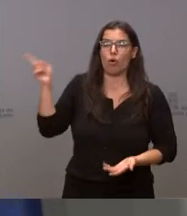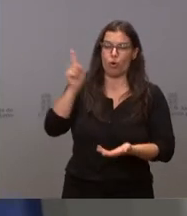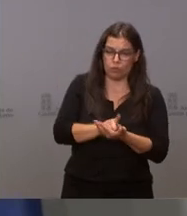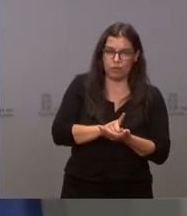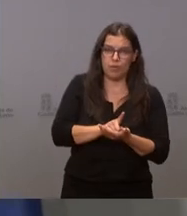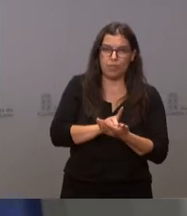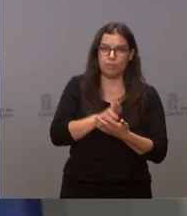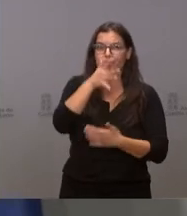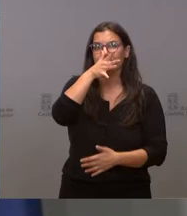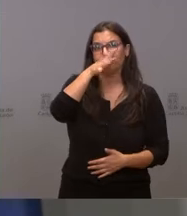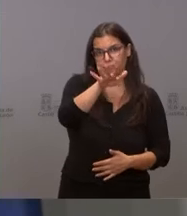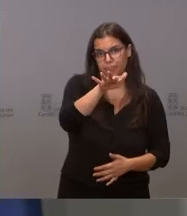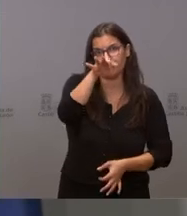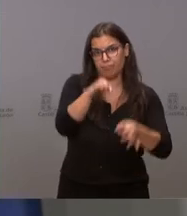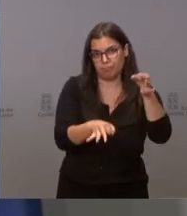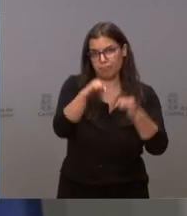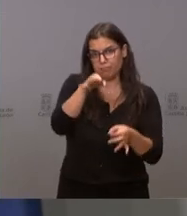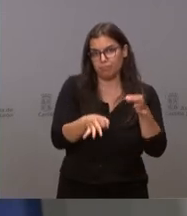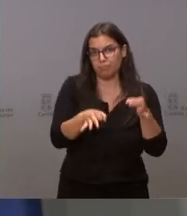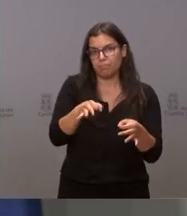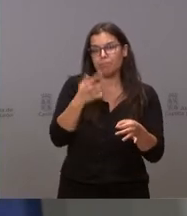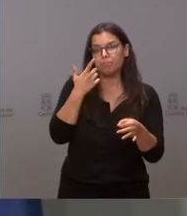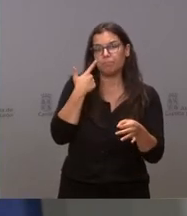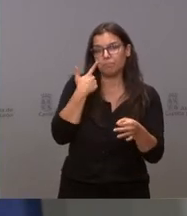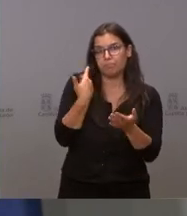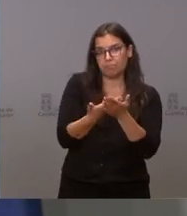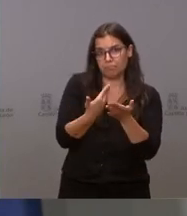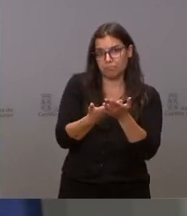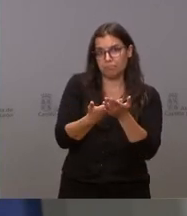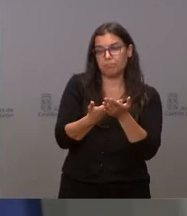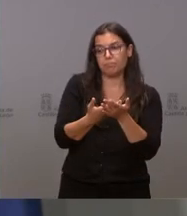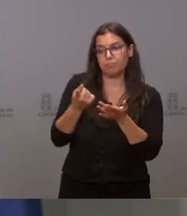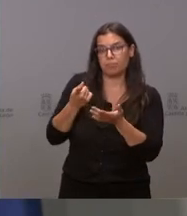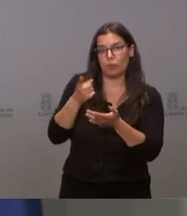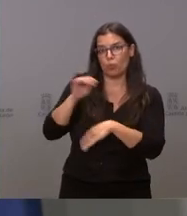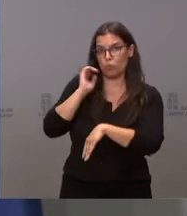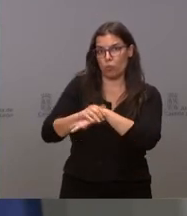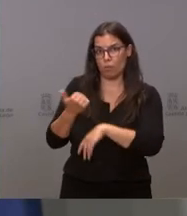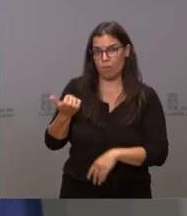a los tribunales para solicitar su ejecución.